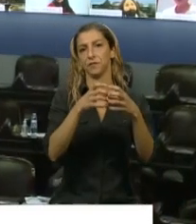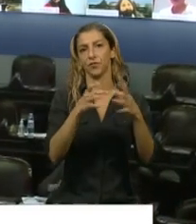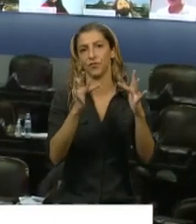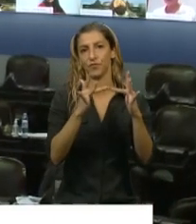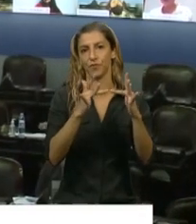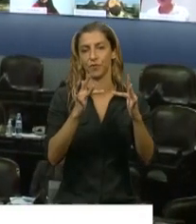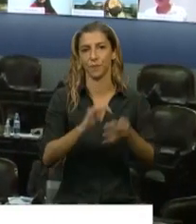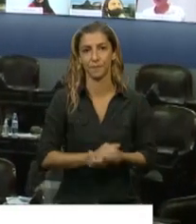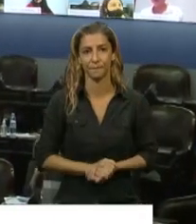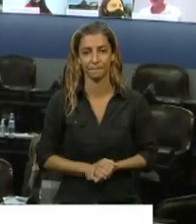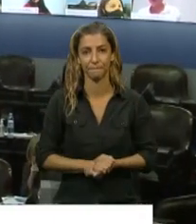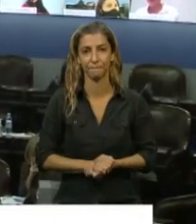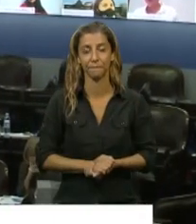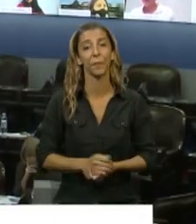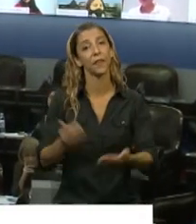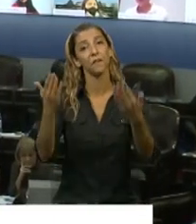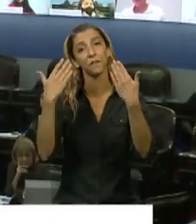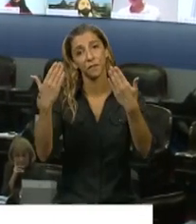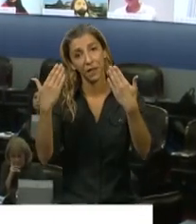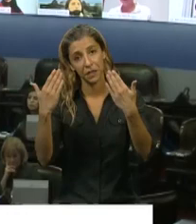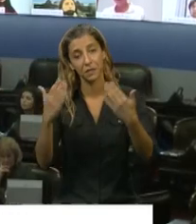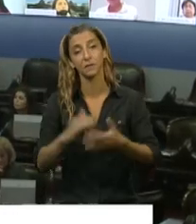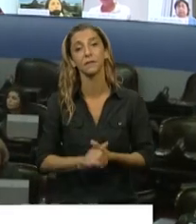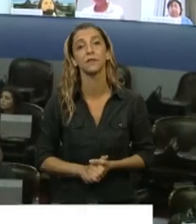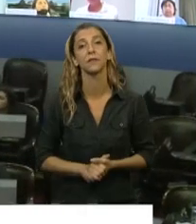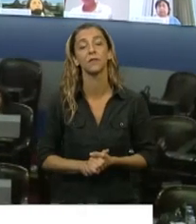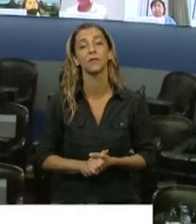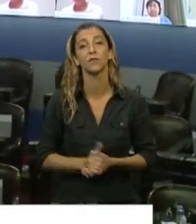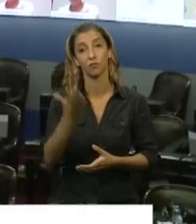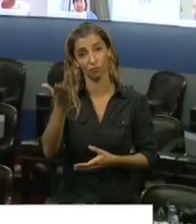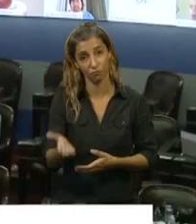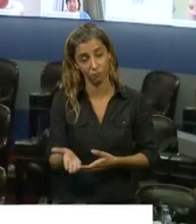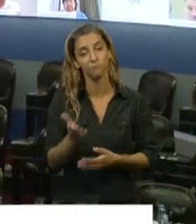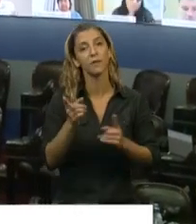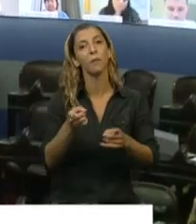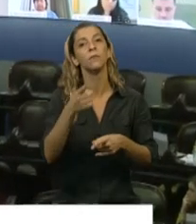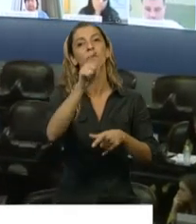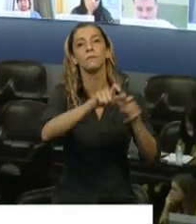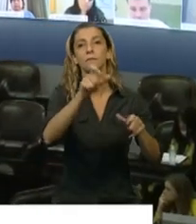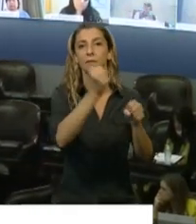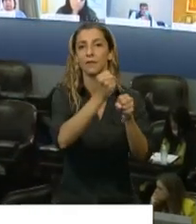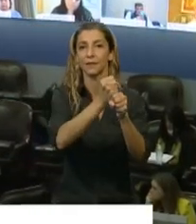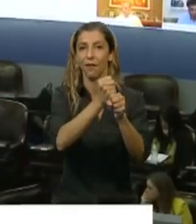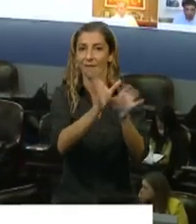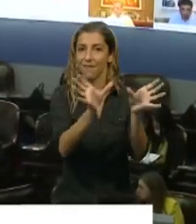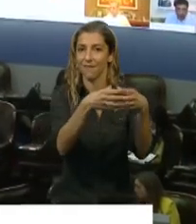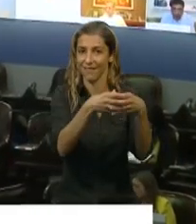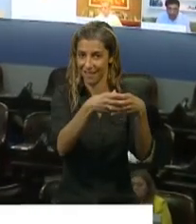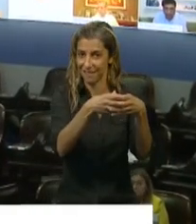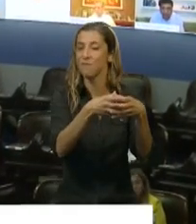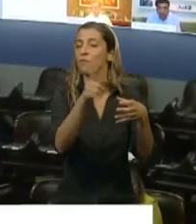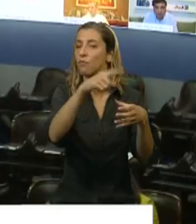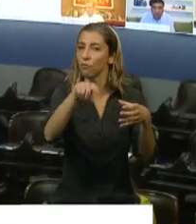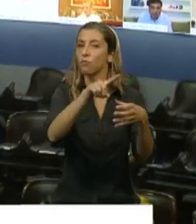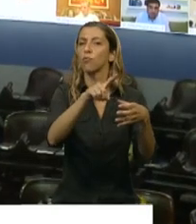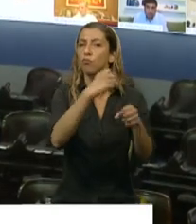Y en esa felicitación a usted va a toda la gente que lo acompañó, a todo el equipo de modernización que